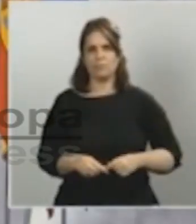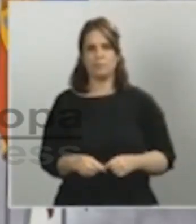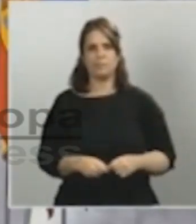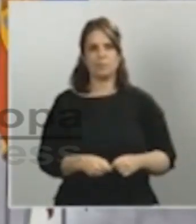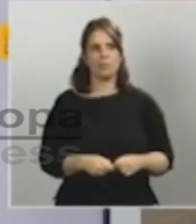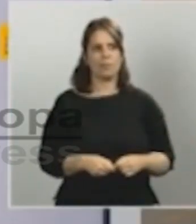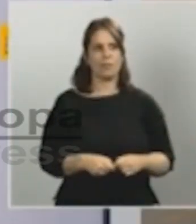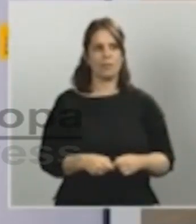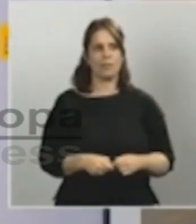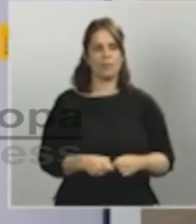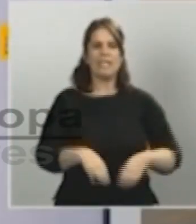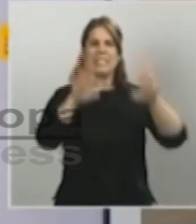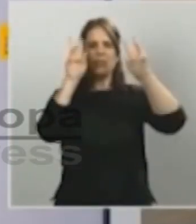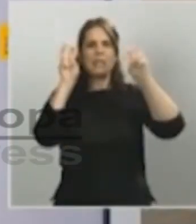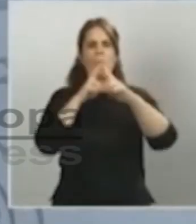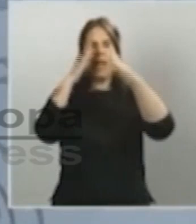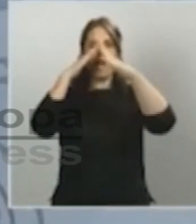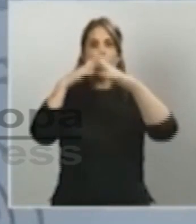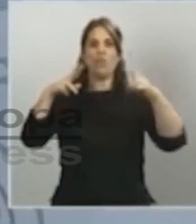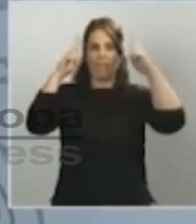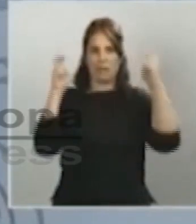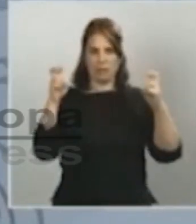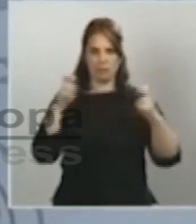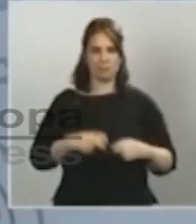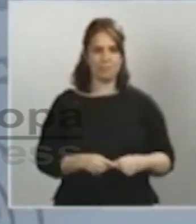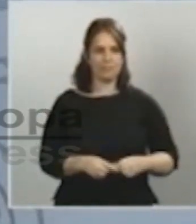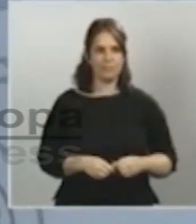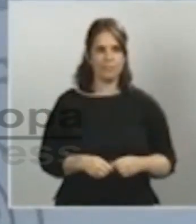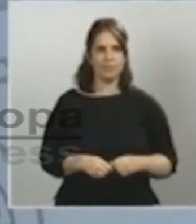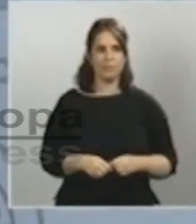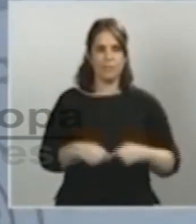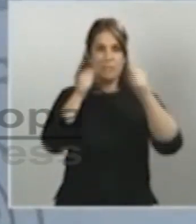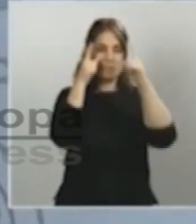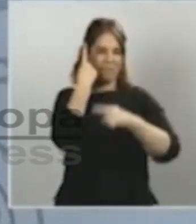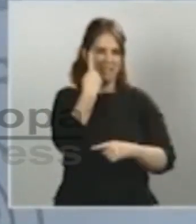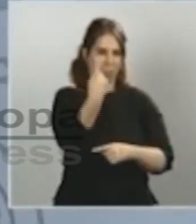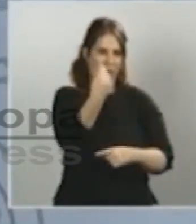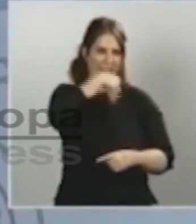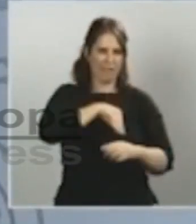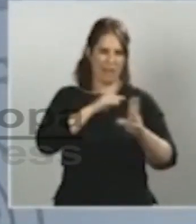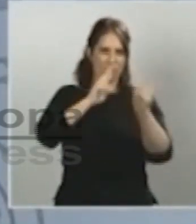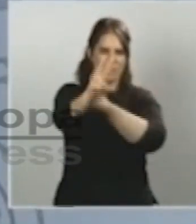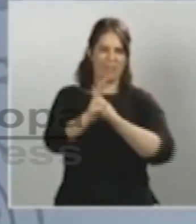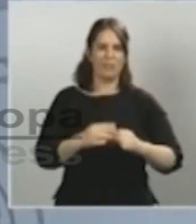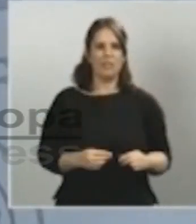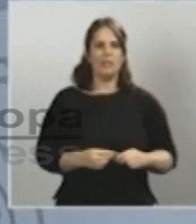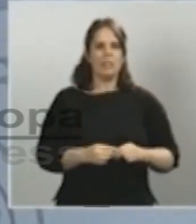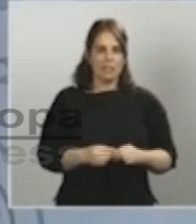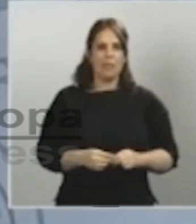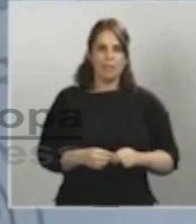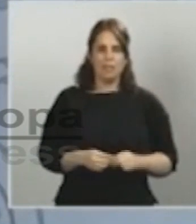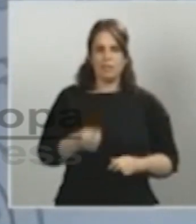confinamiento me doi cuenta ahora que me queda buena pregunta por contestar pois efectivamente somos conscientes de que